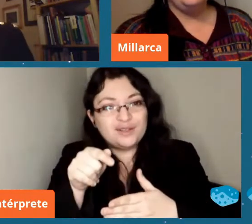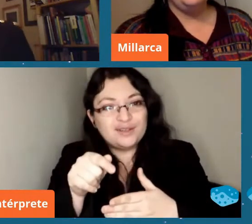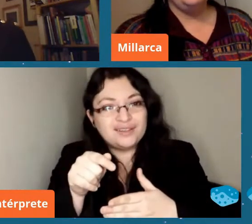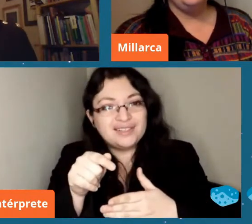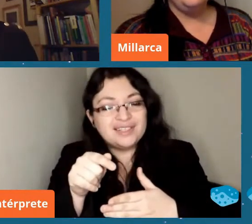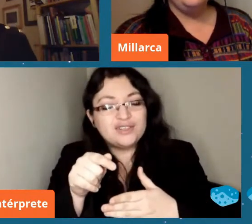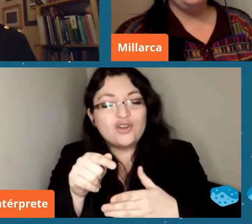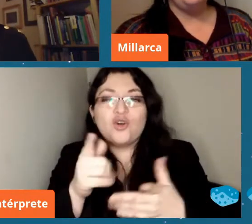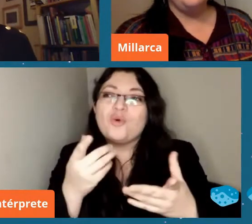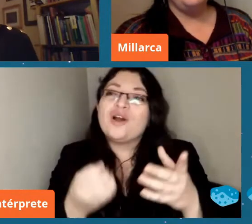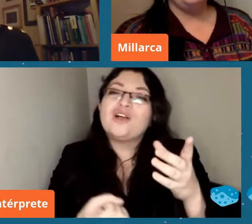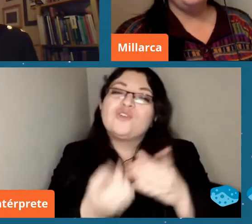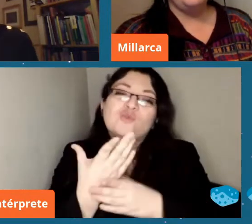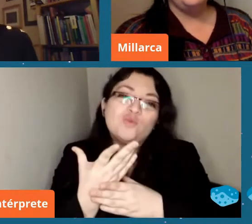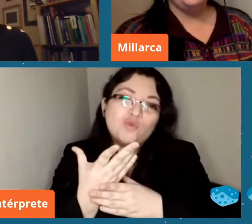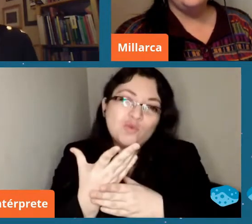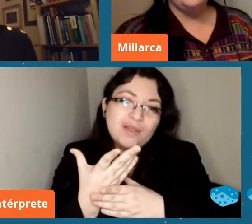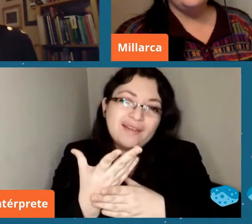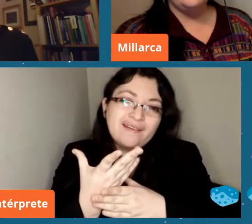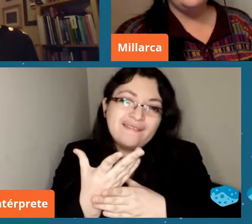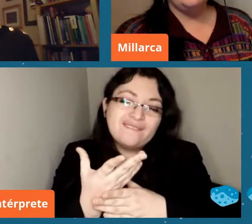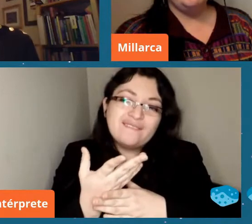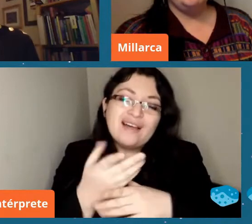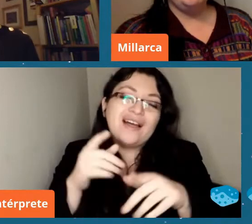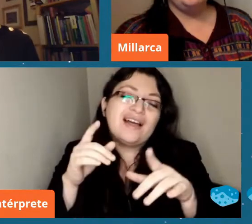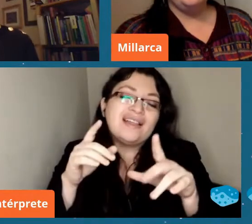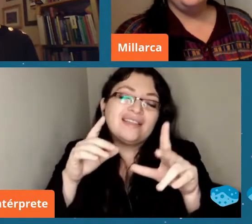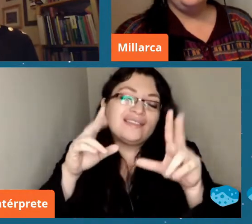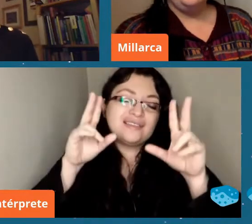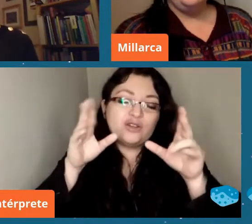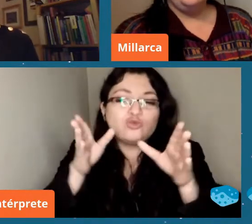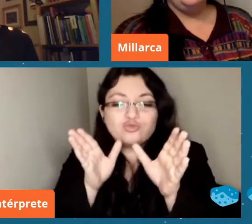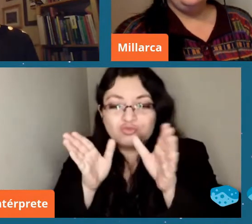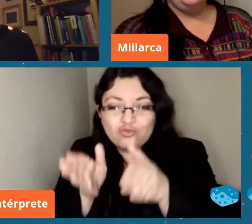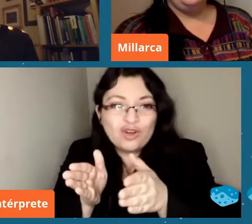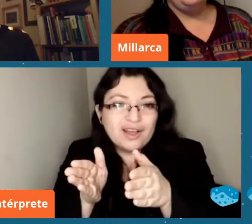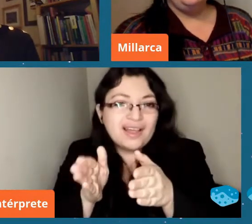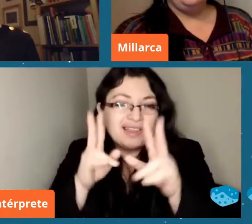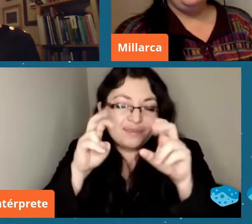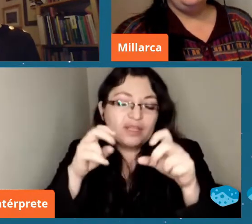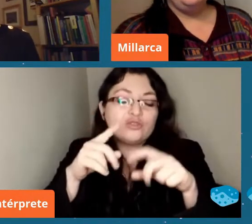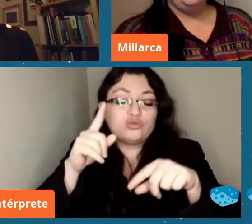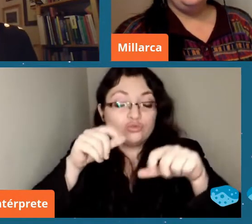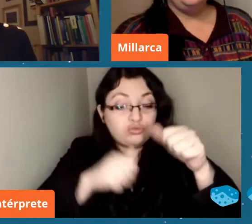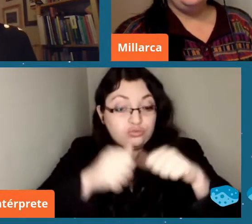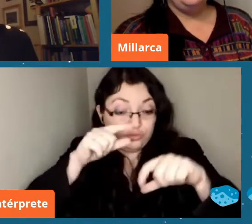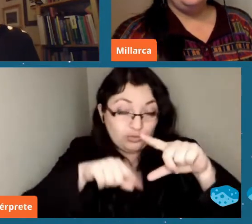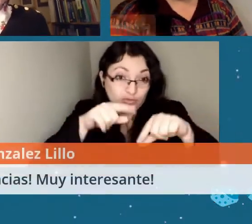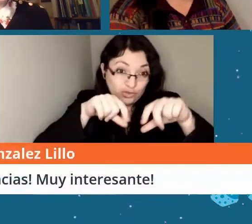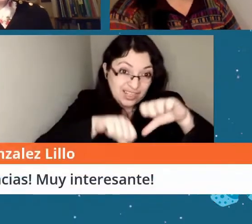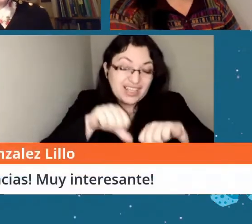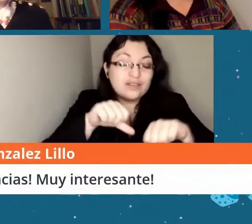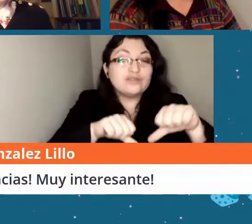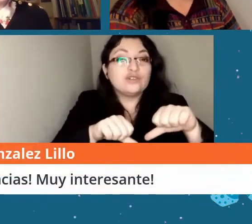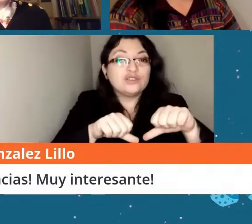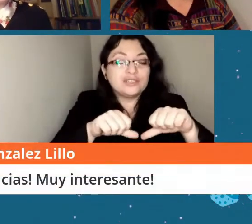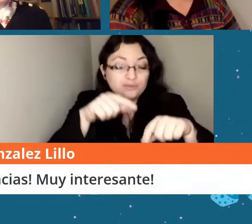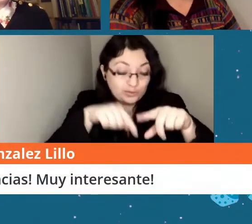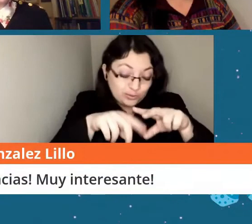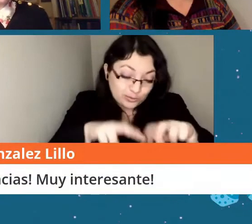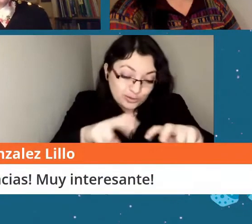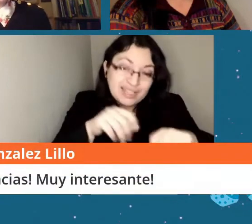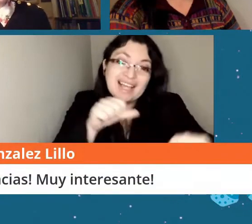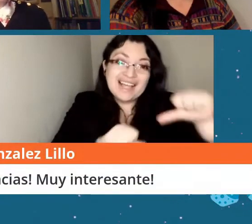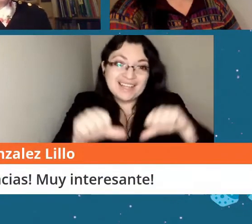nueva área de la geosciencia hay mucha gente que te sigue y quiere saber